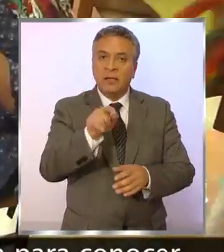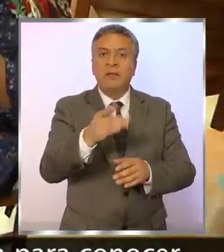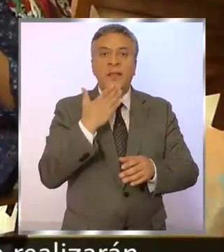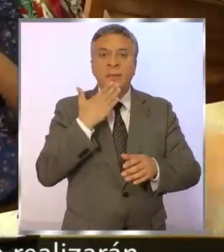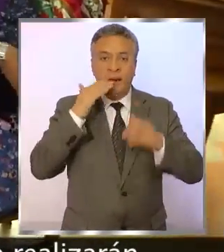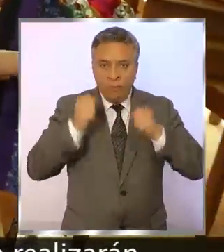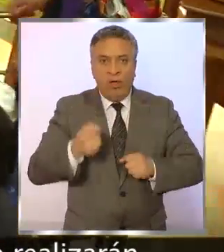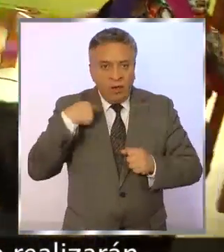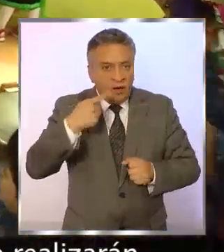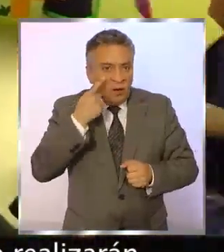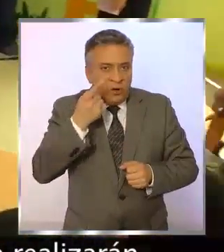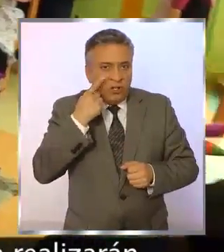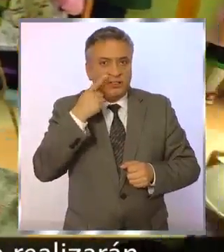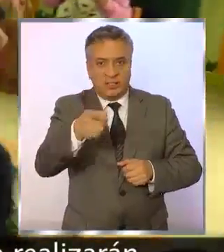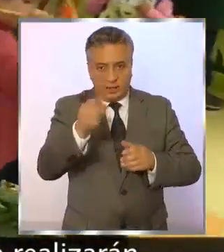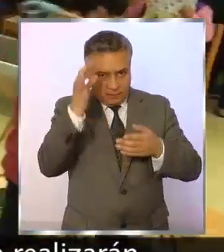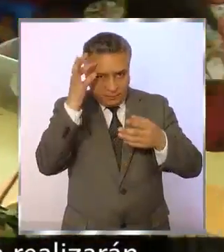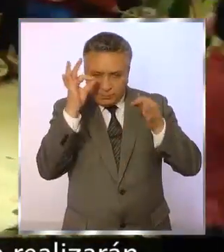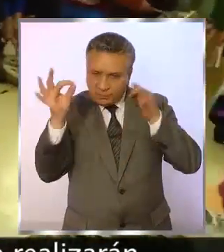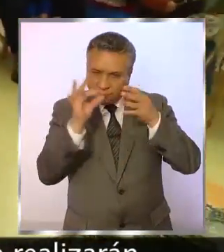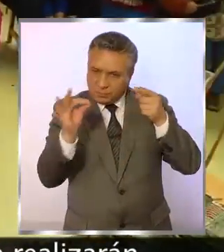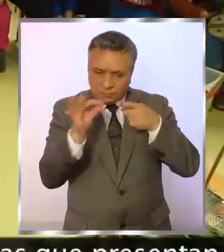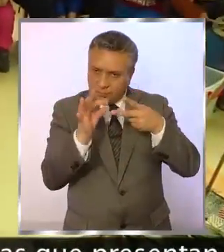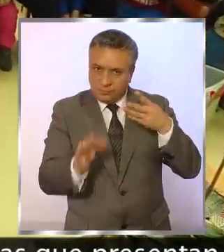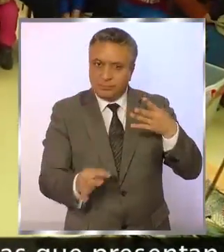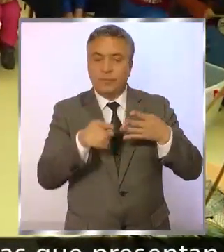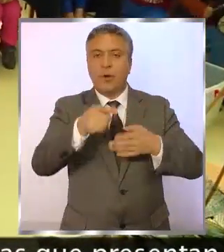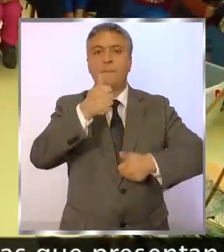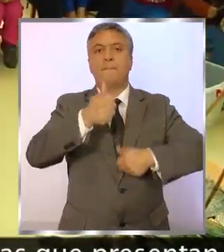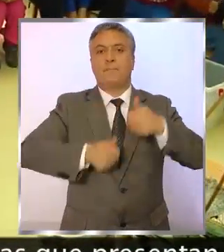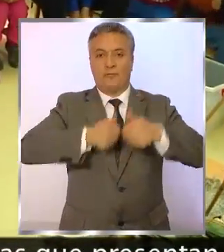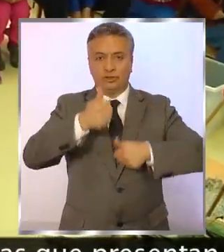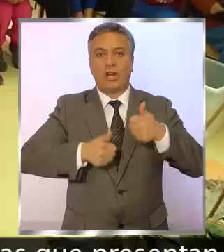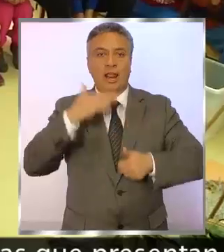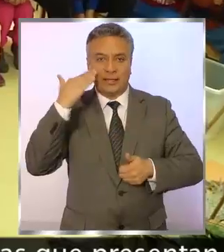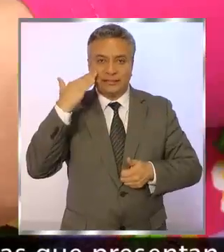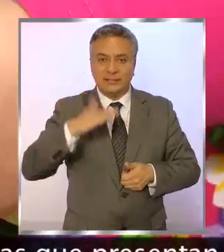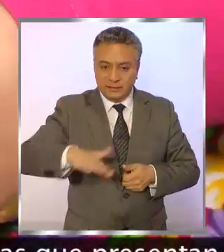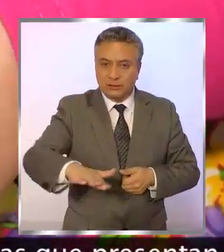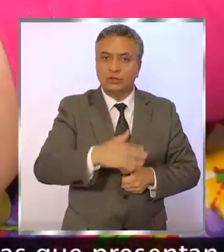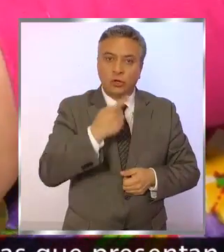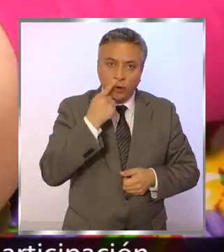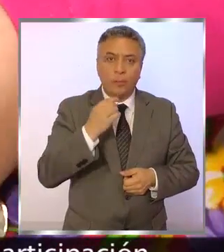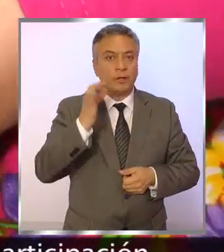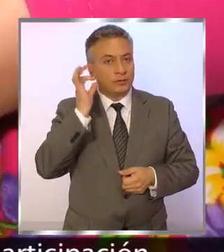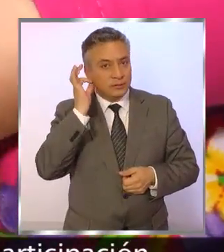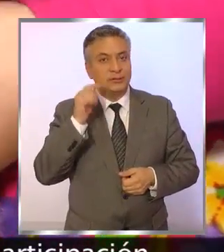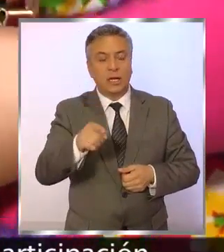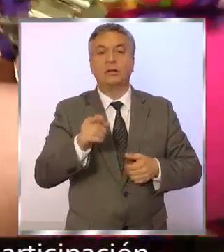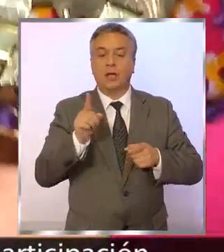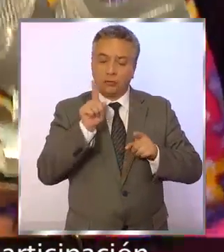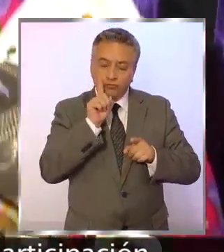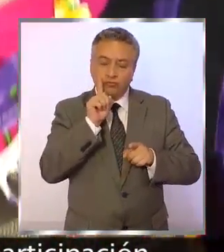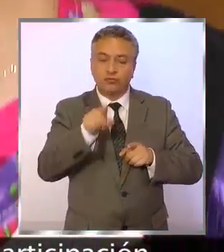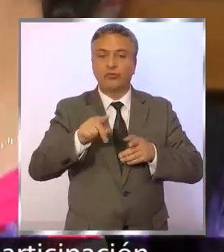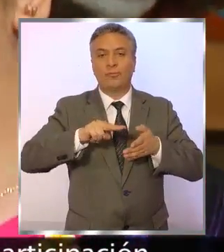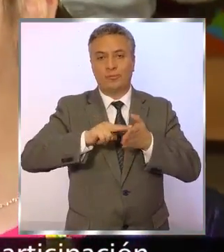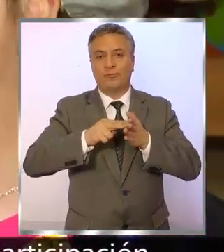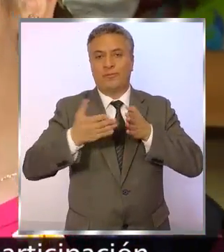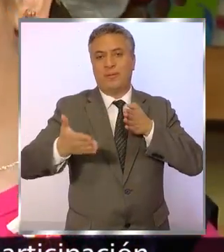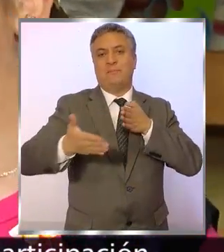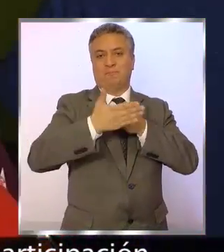para conocer detalles de la intervención que realizarán los profesionales con los niños y niñas que presentan barreras para el aprendizaje y